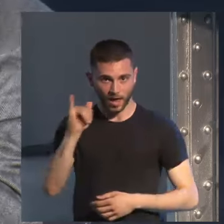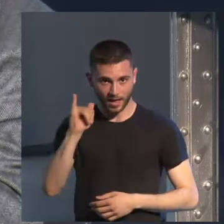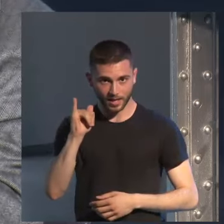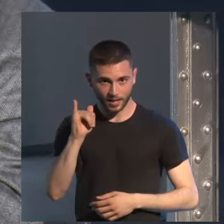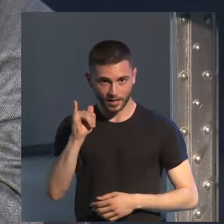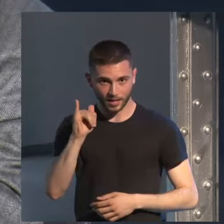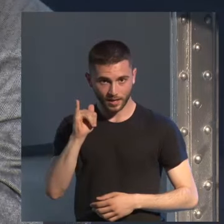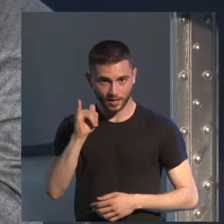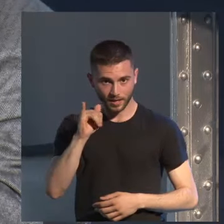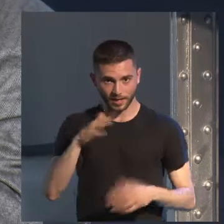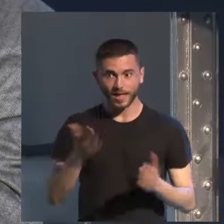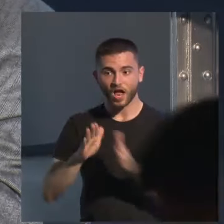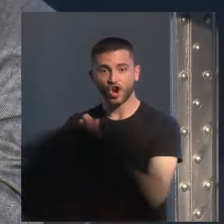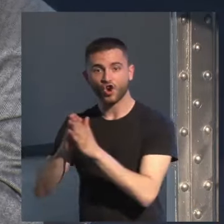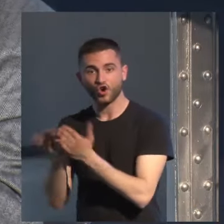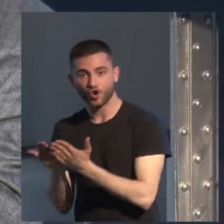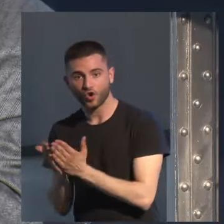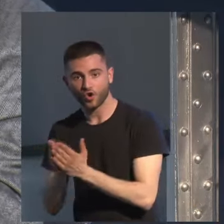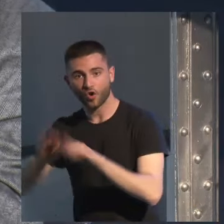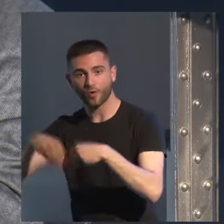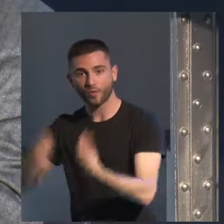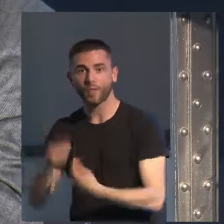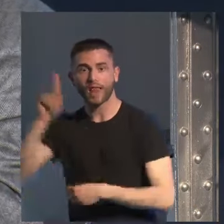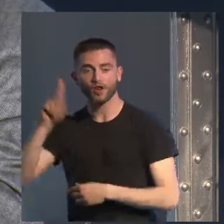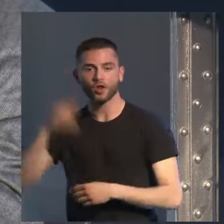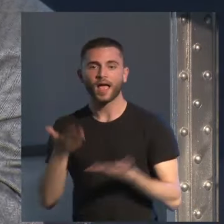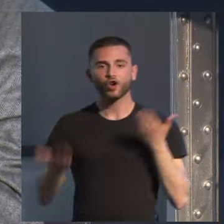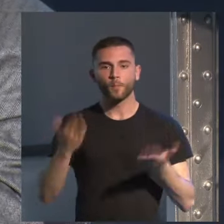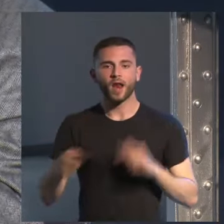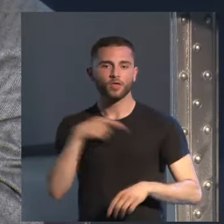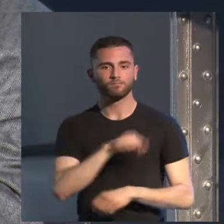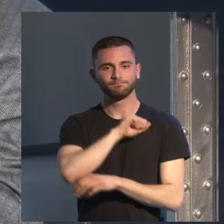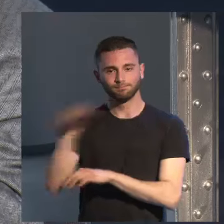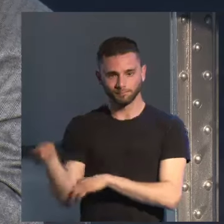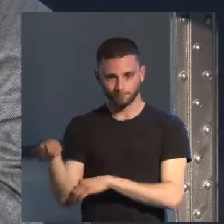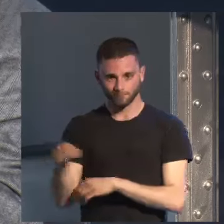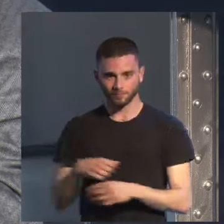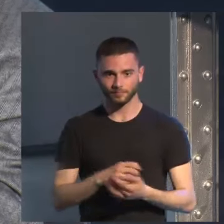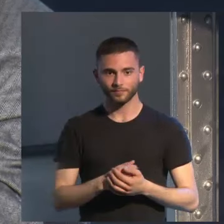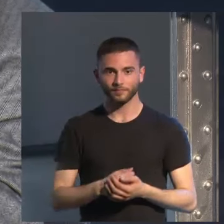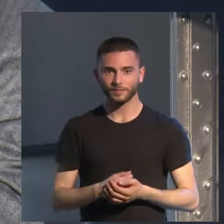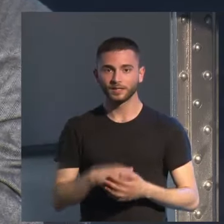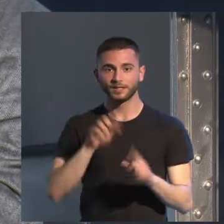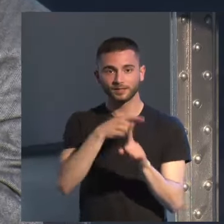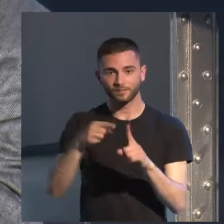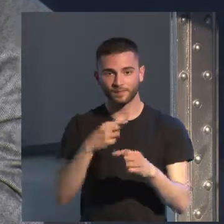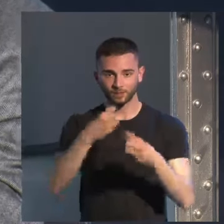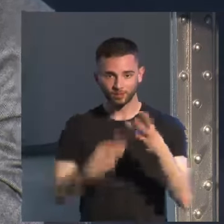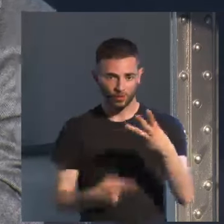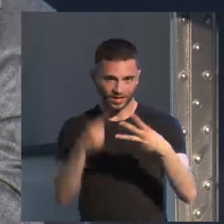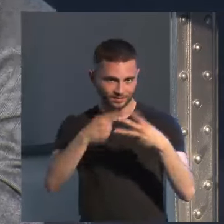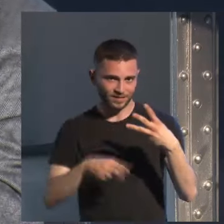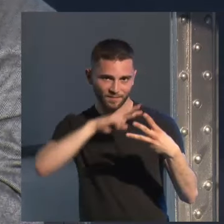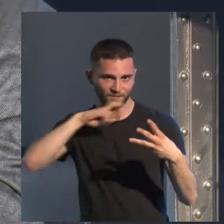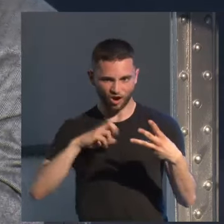mejor que la novela nórdica. En la novela nórdica hay tres o cuatro autores de valor, el resto es pura basofia.